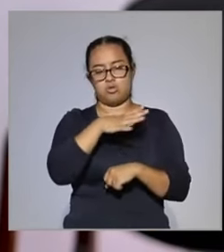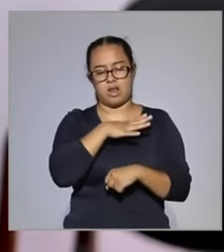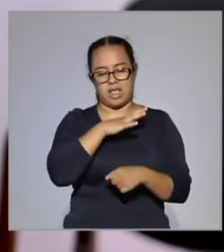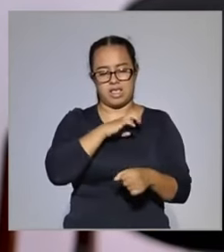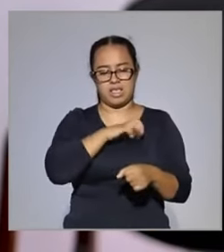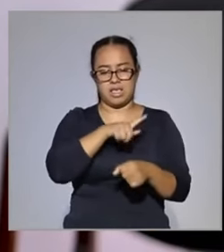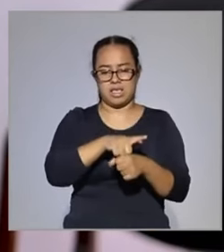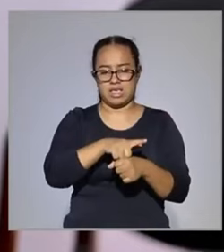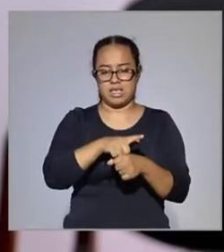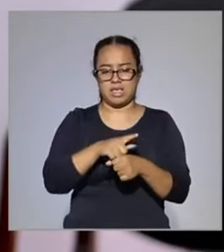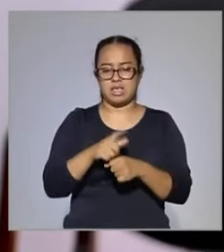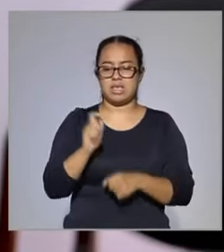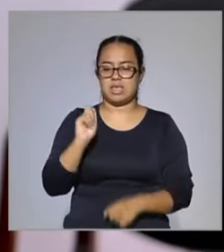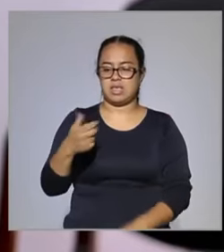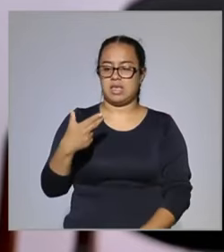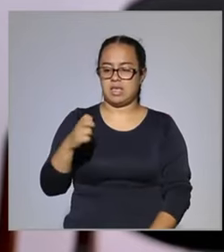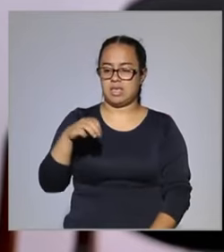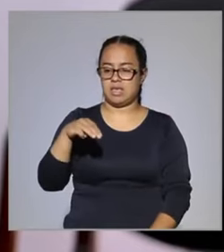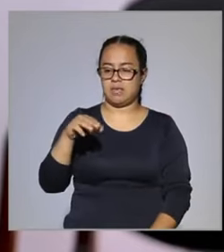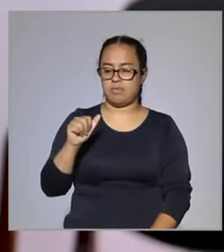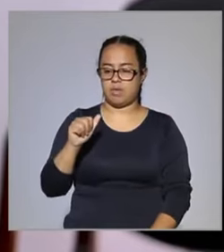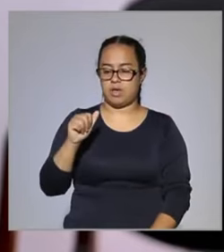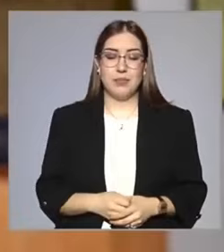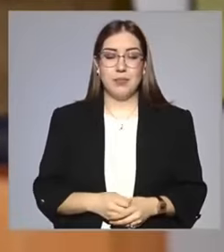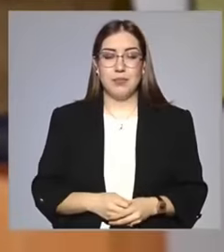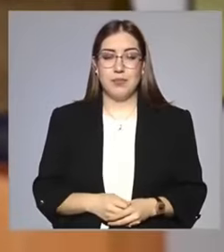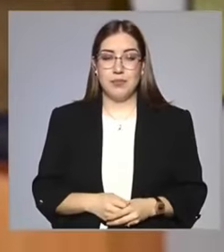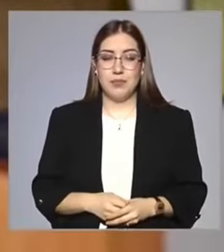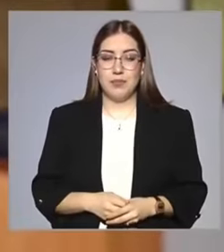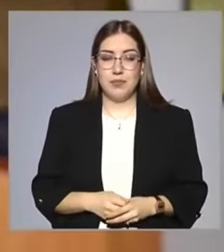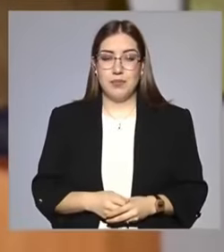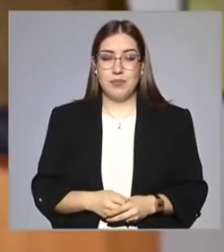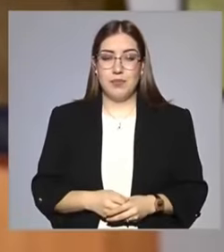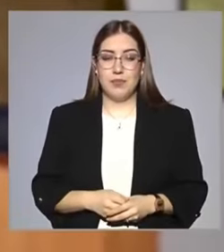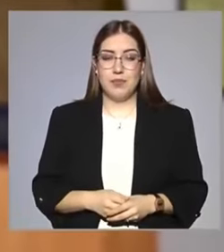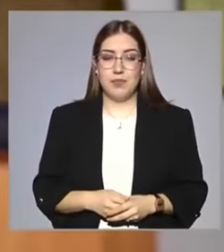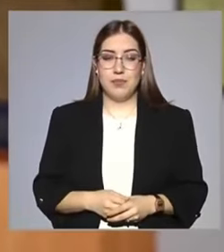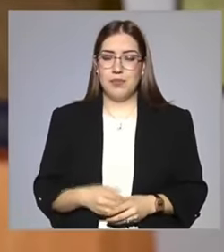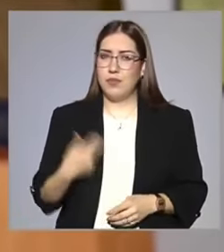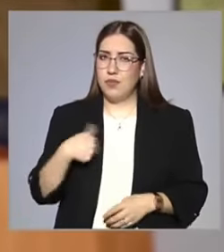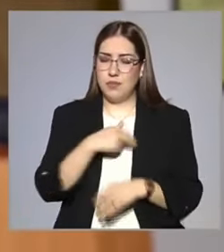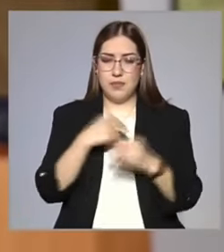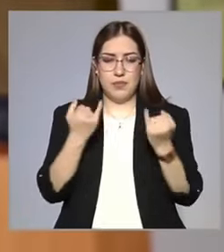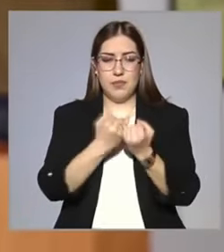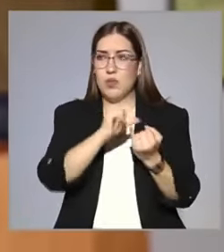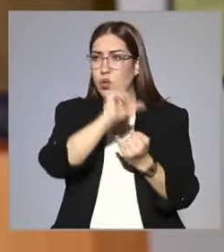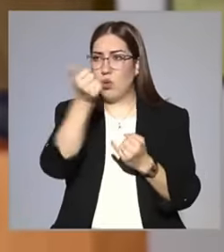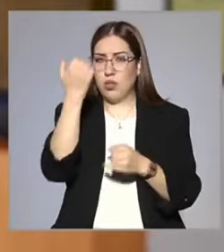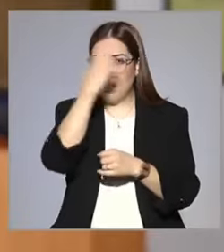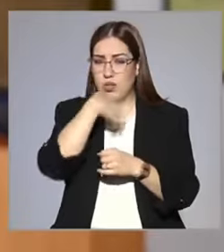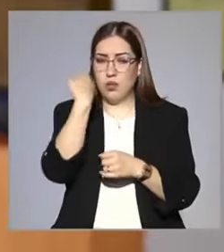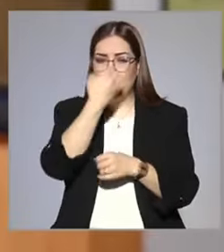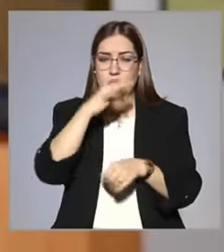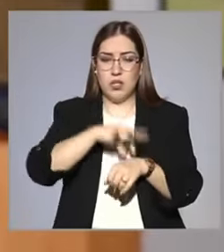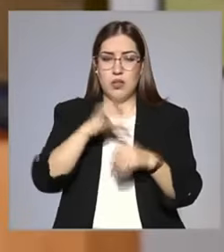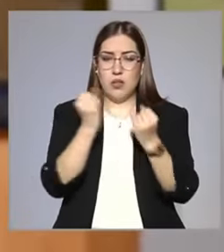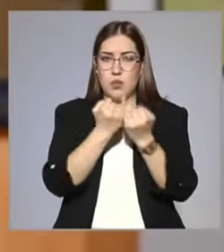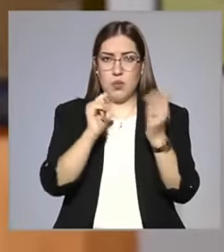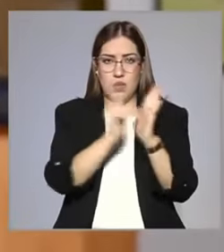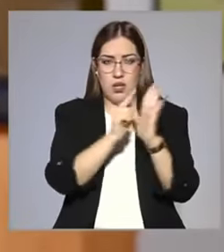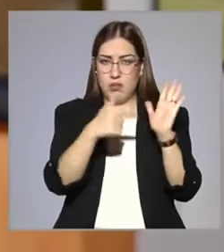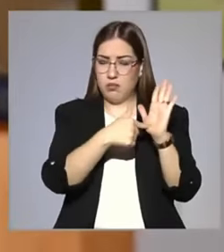especialidad o con un plus en la terapéutica homeopática. Nosotros, como cualquier escuela de medicina, como nos marca la ley,